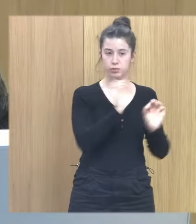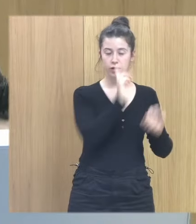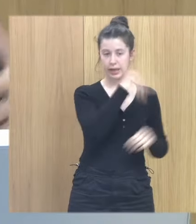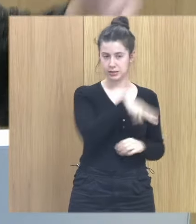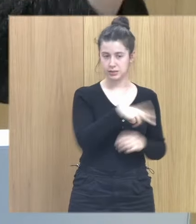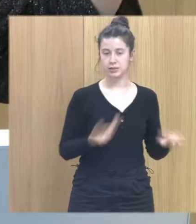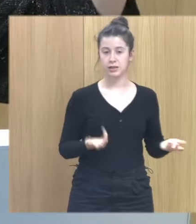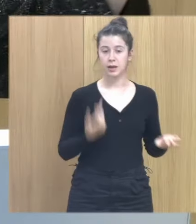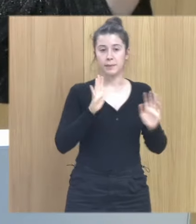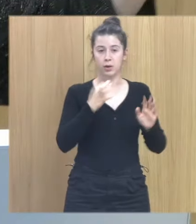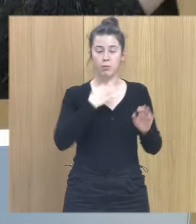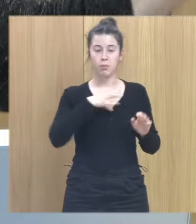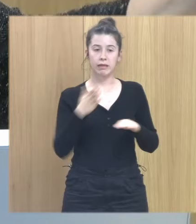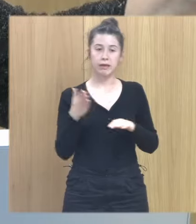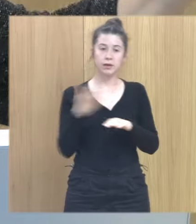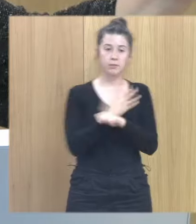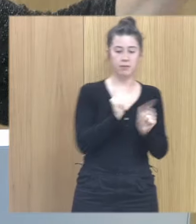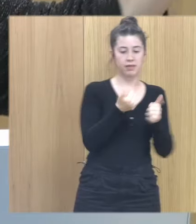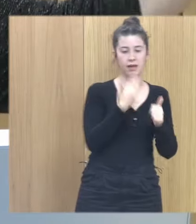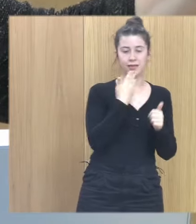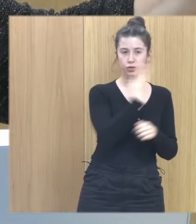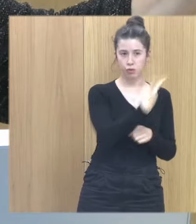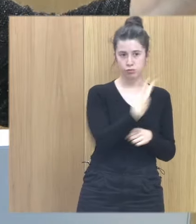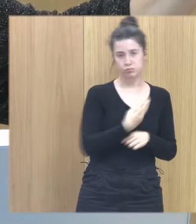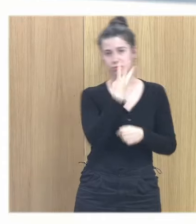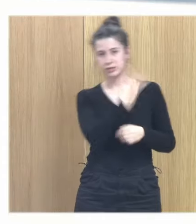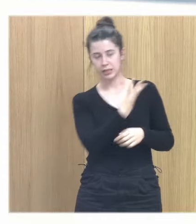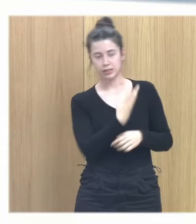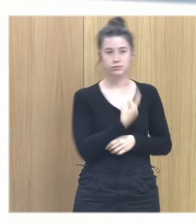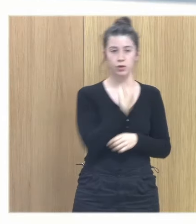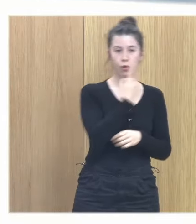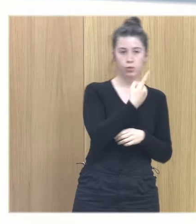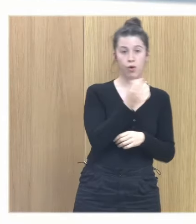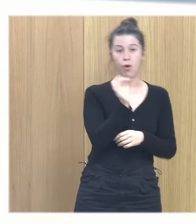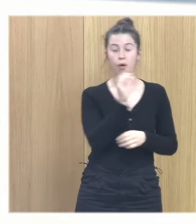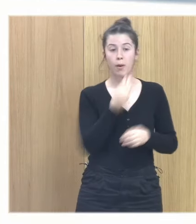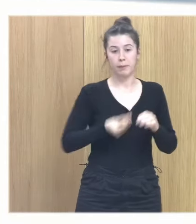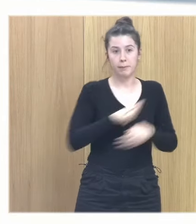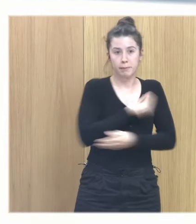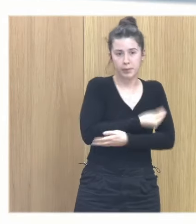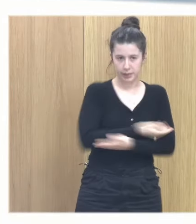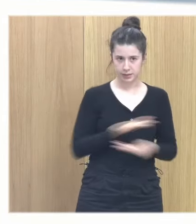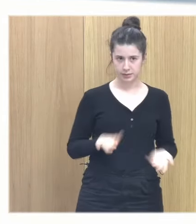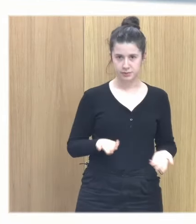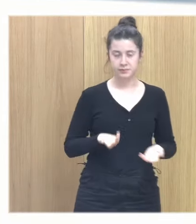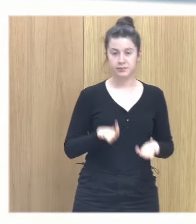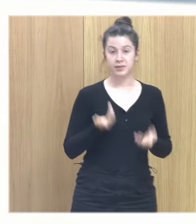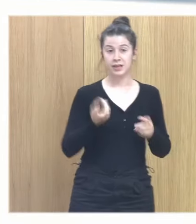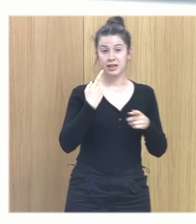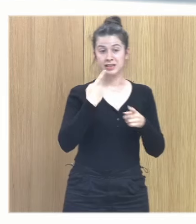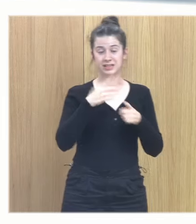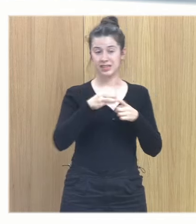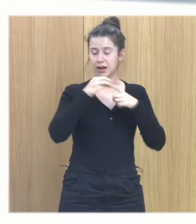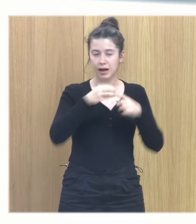pueden haber empezado a vivirlo con 2 y con 3 años y con un año y de bebés. Entonces una de las cuestiones claves es